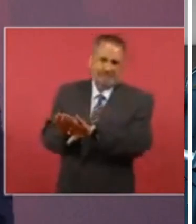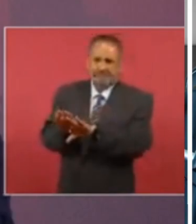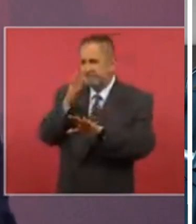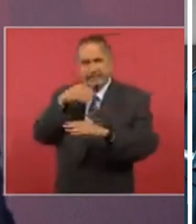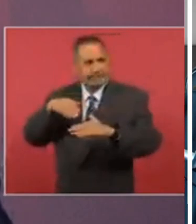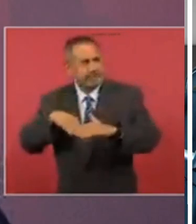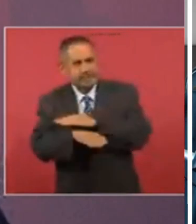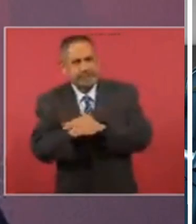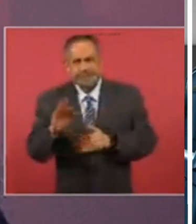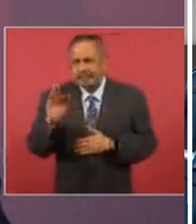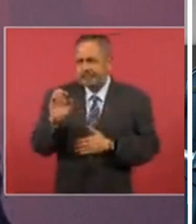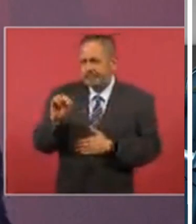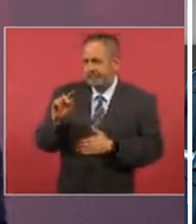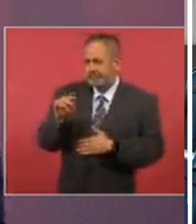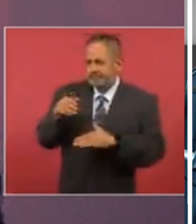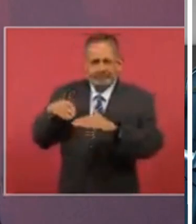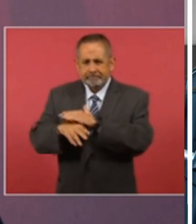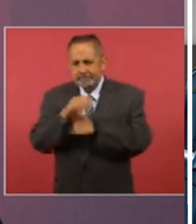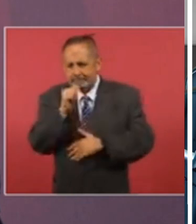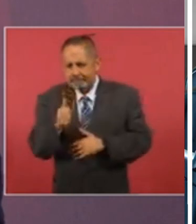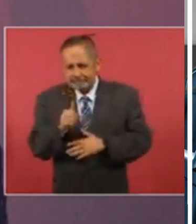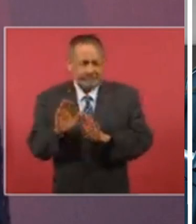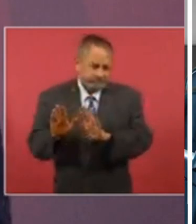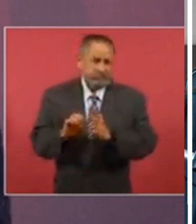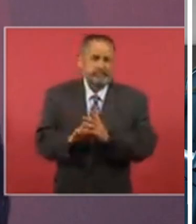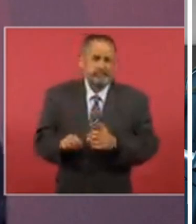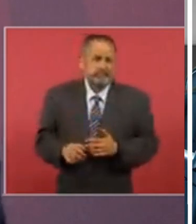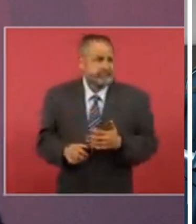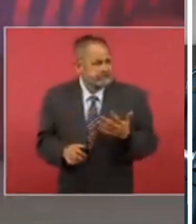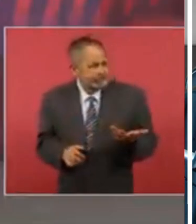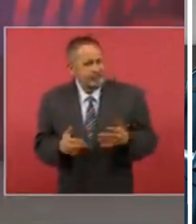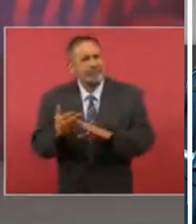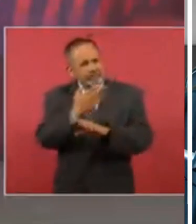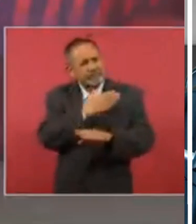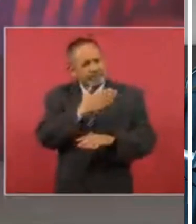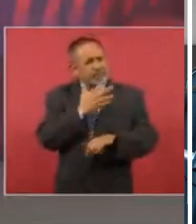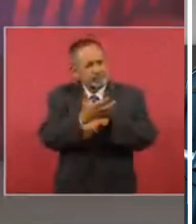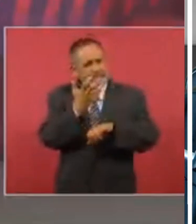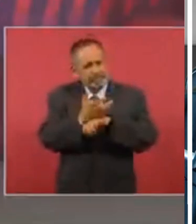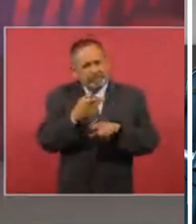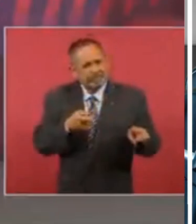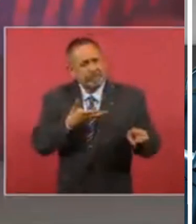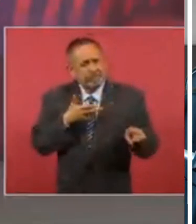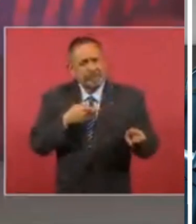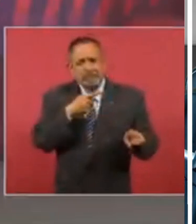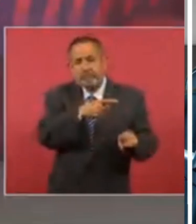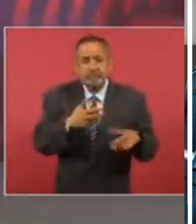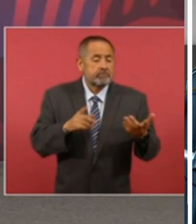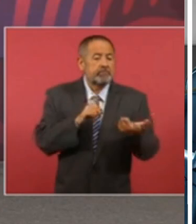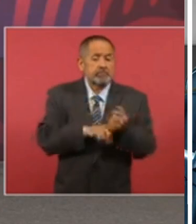que no pueden como lo han hecho ya en Estados Unidos producir